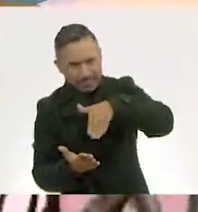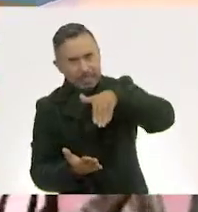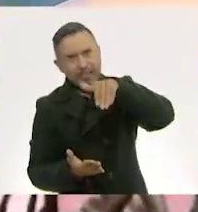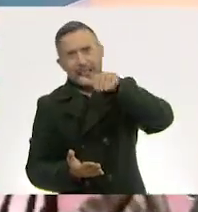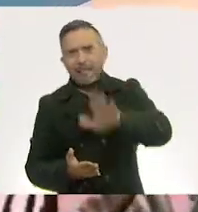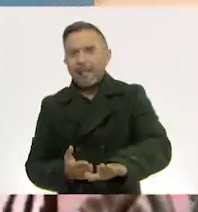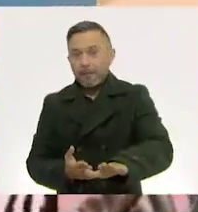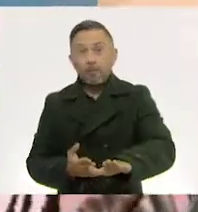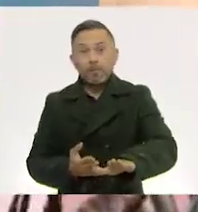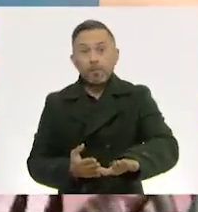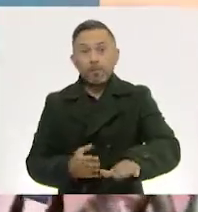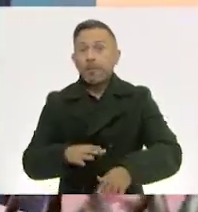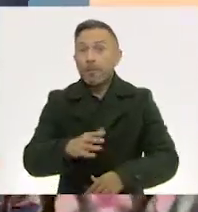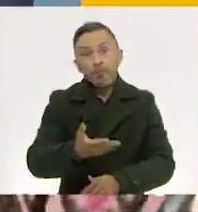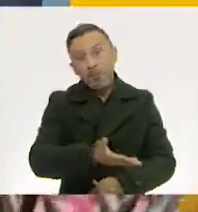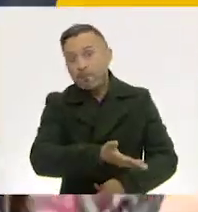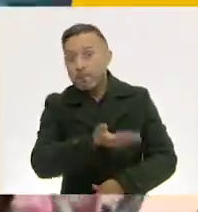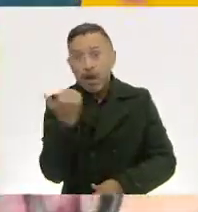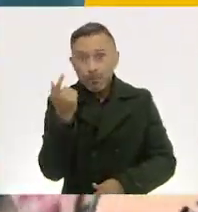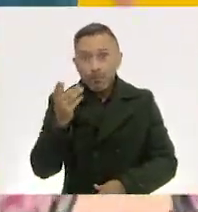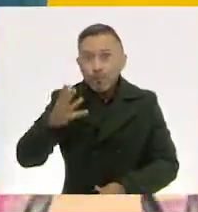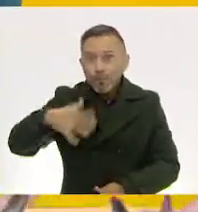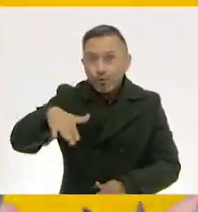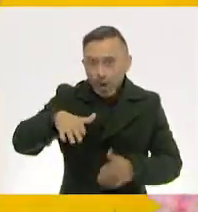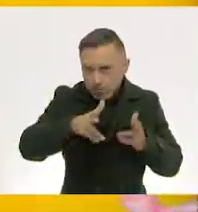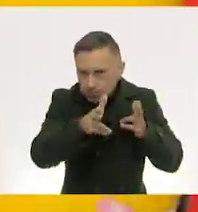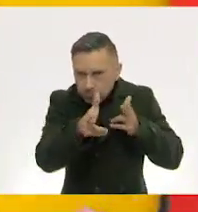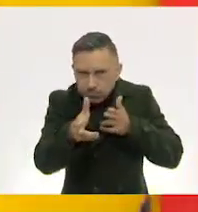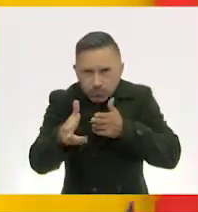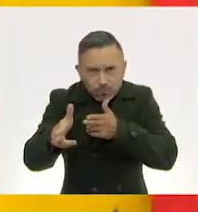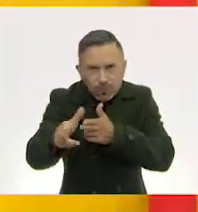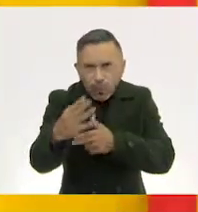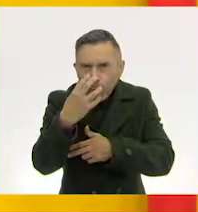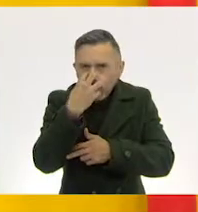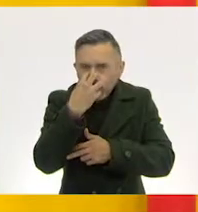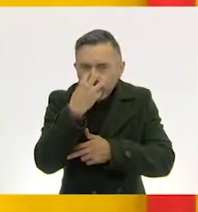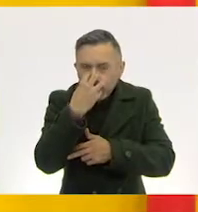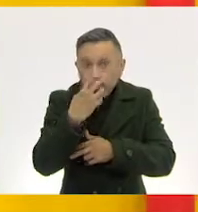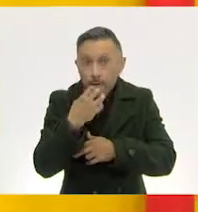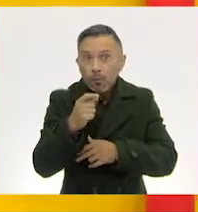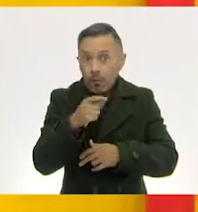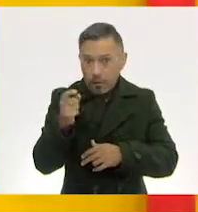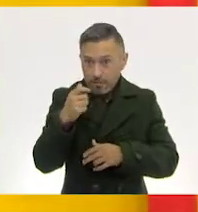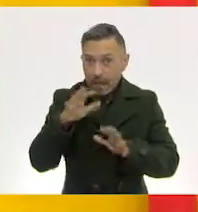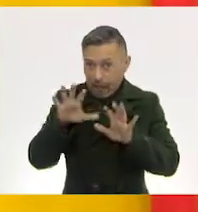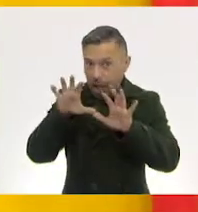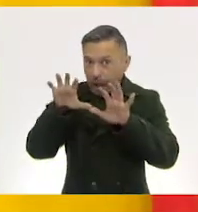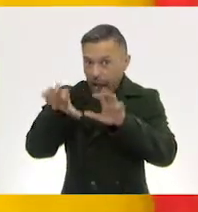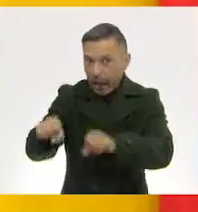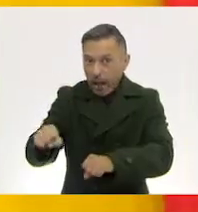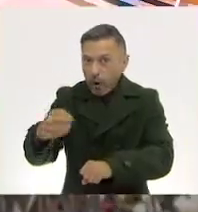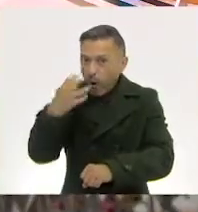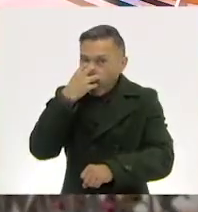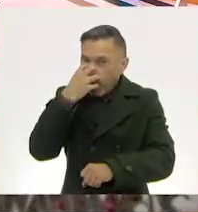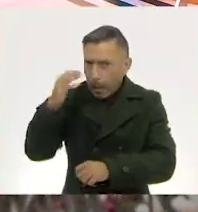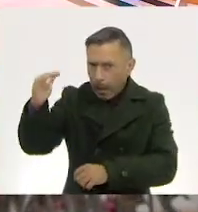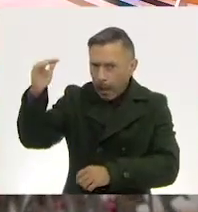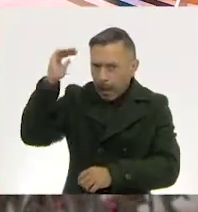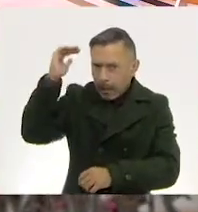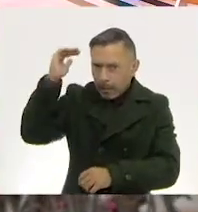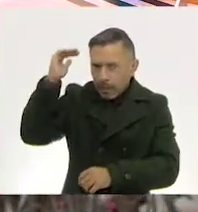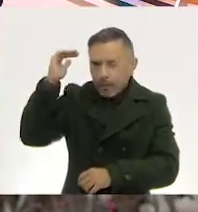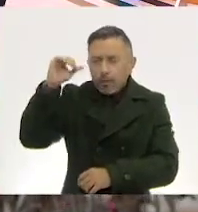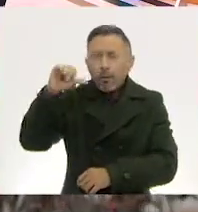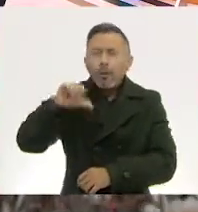Vamos a cazar un oso. Vamos a coger uno grande. Andy. Qué sea. día más